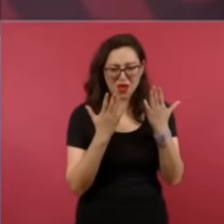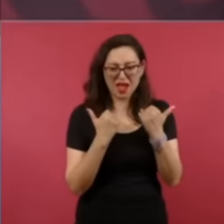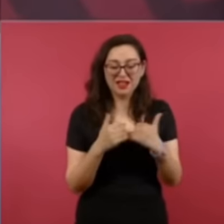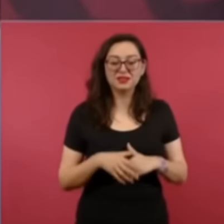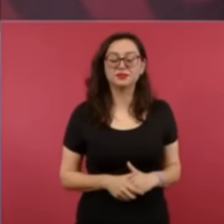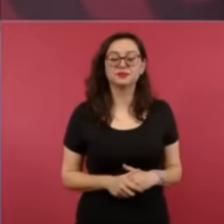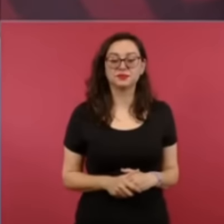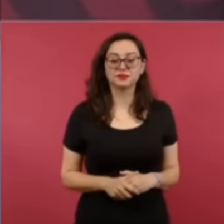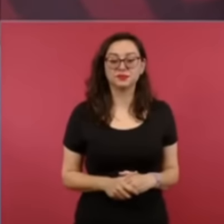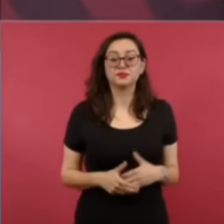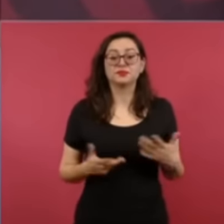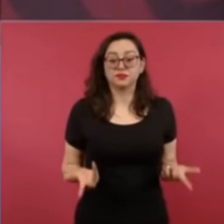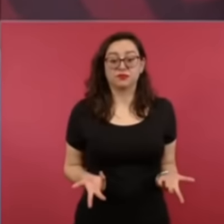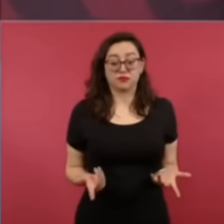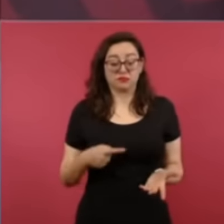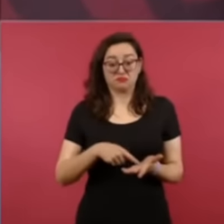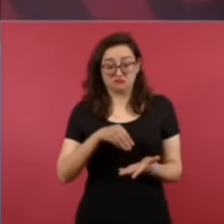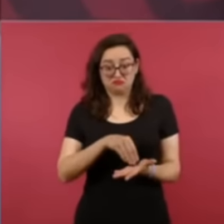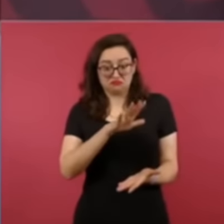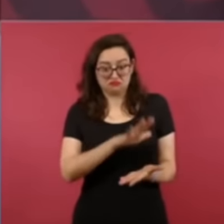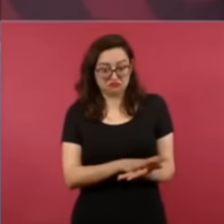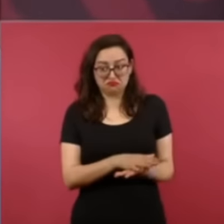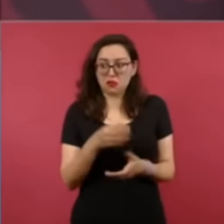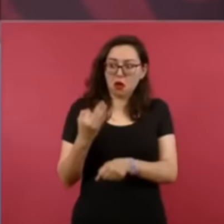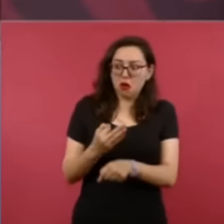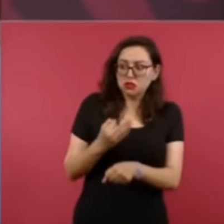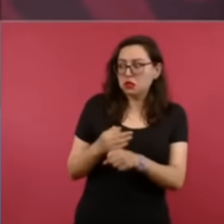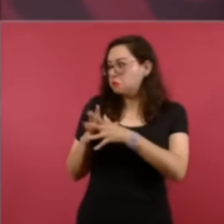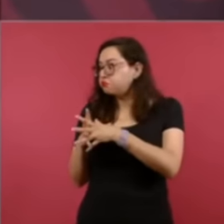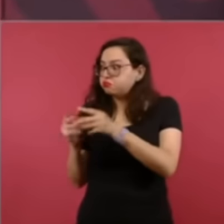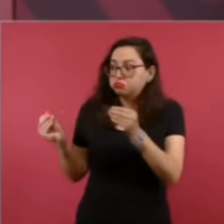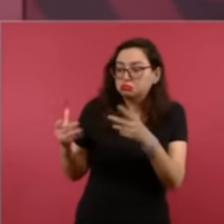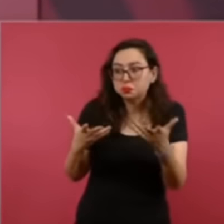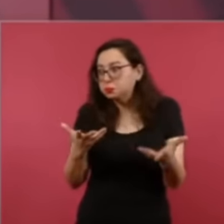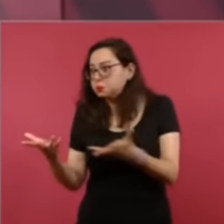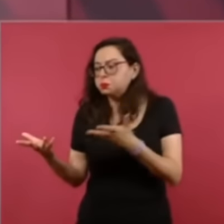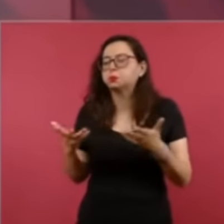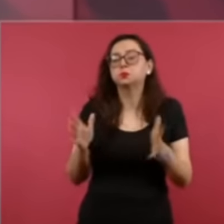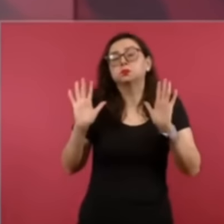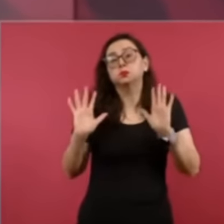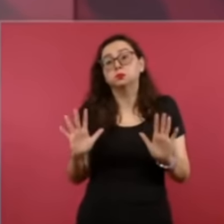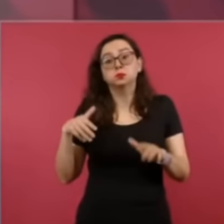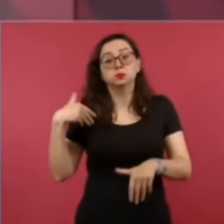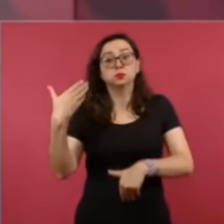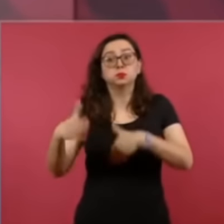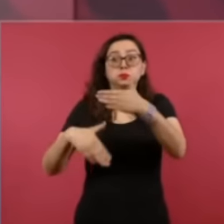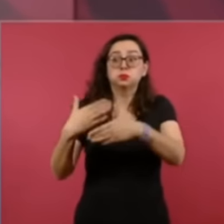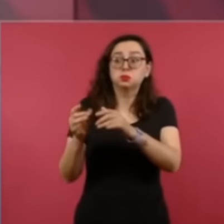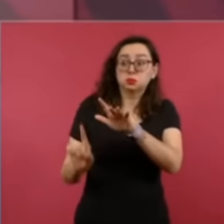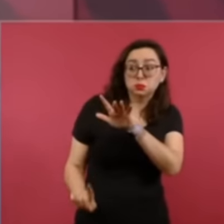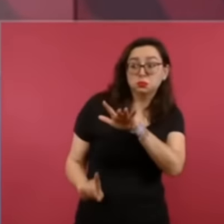Porque queda a salvo el derecho del trabajador, para que en cualquier circunstancia